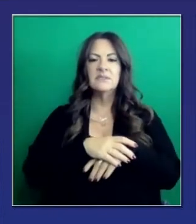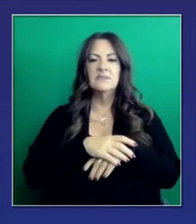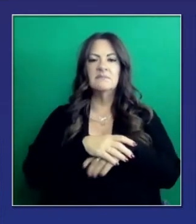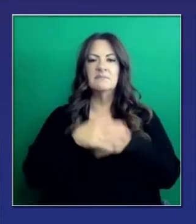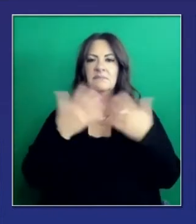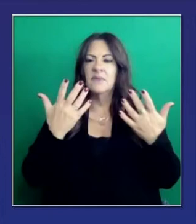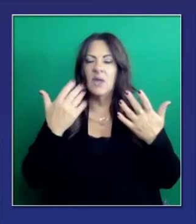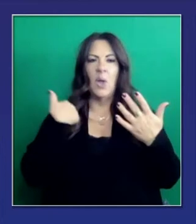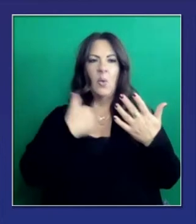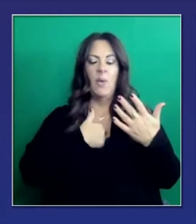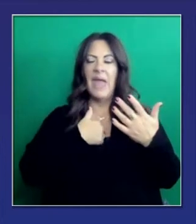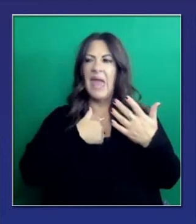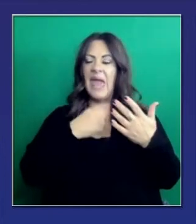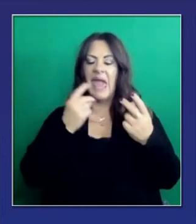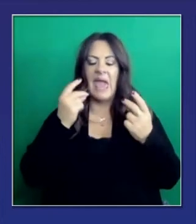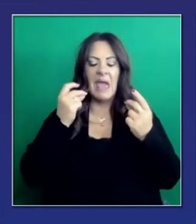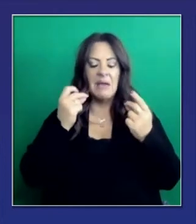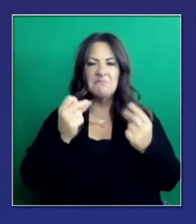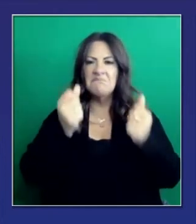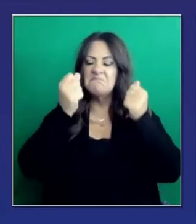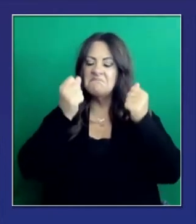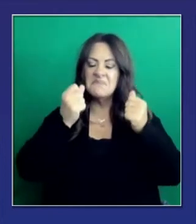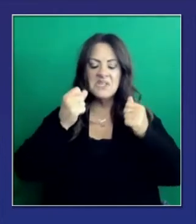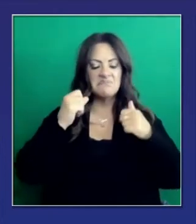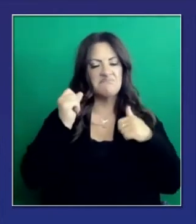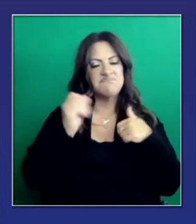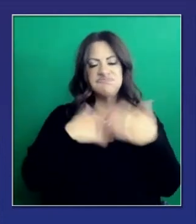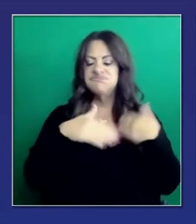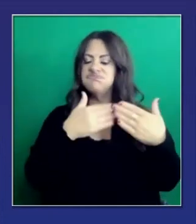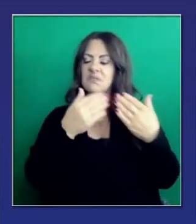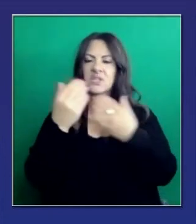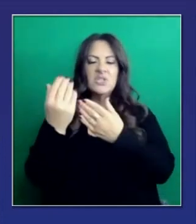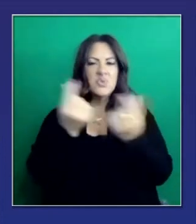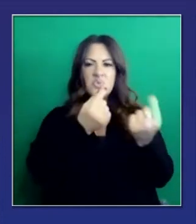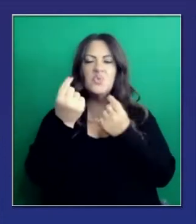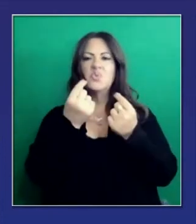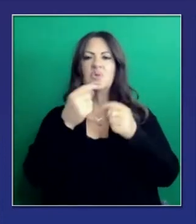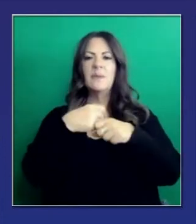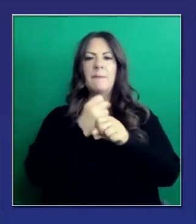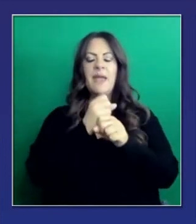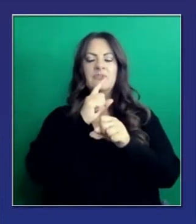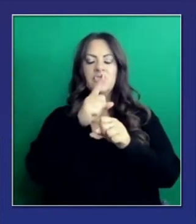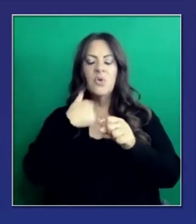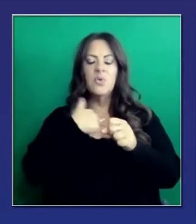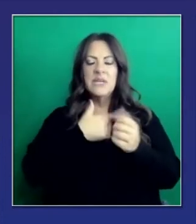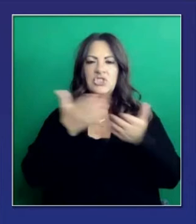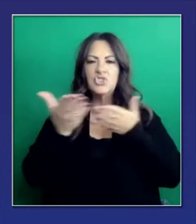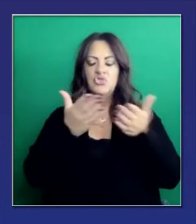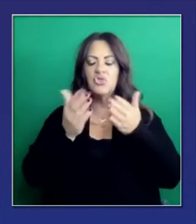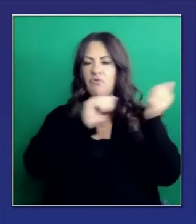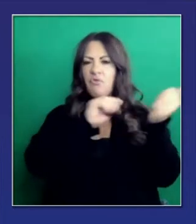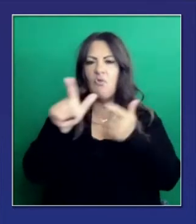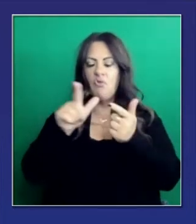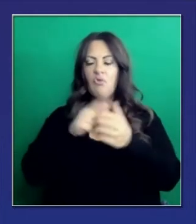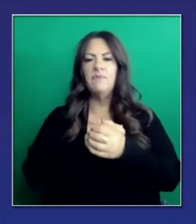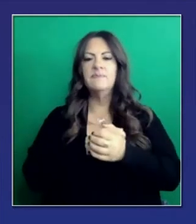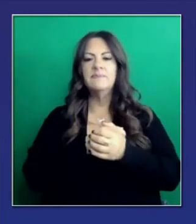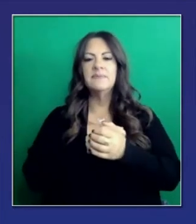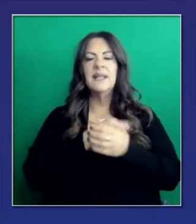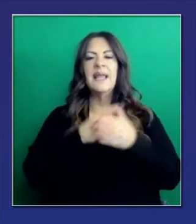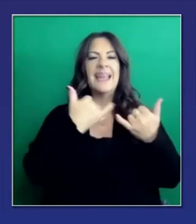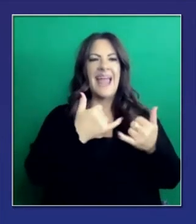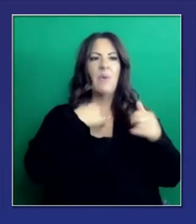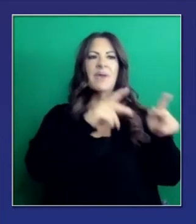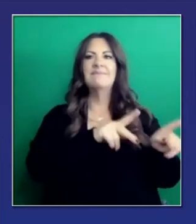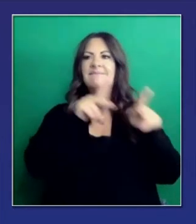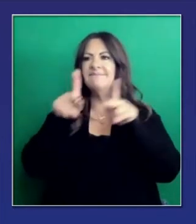dirección. Y es muy difícil. Le toma mucho tiempo cambiar de dirección, como si fuera un buque enorme. Y eso es lo que tenemos en este estado tan grande. Pero en